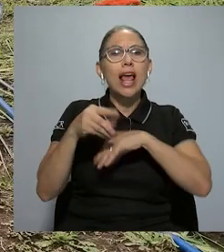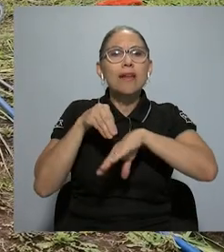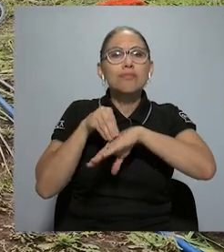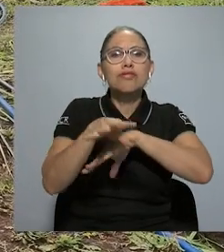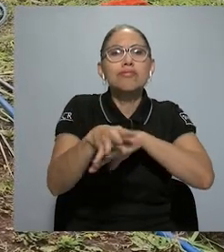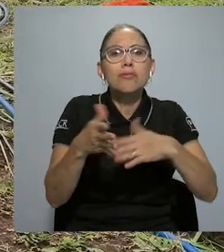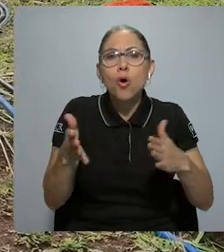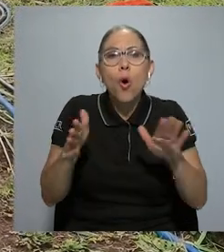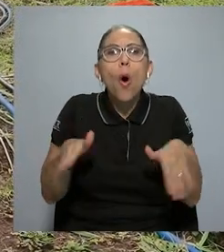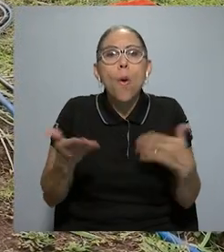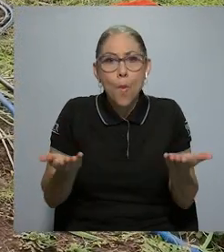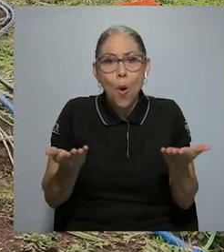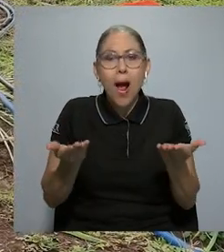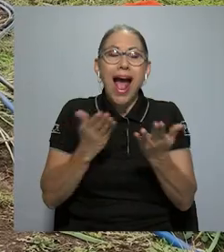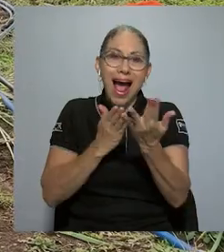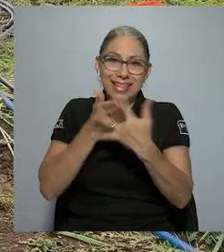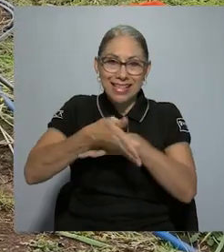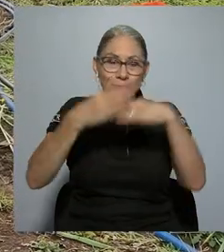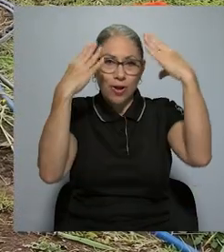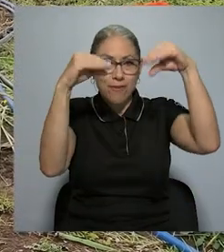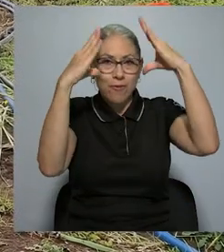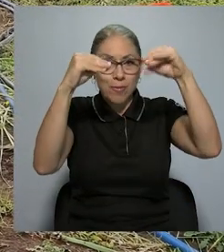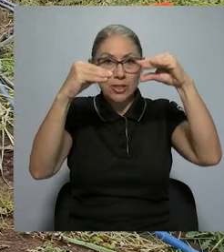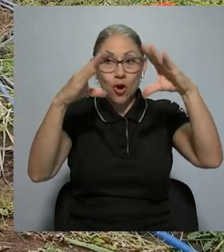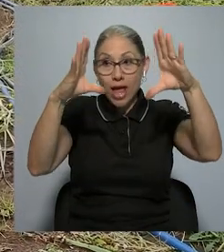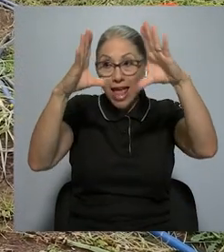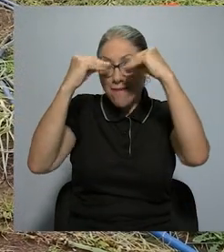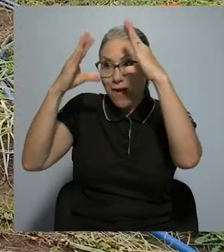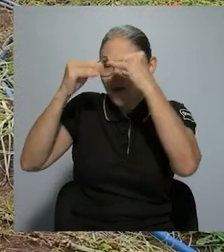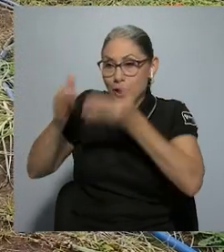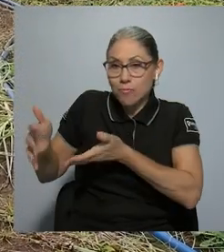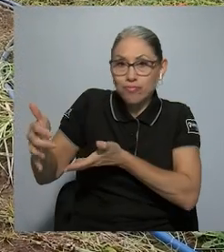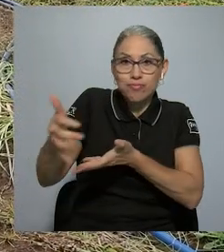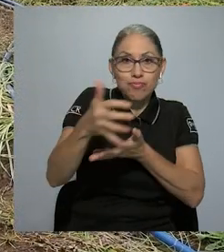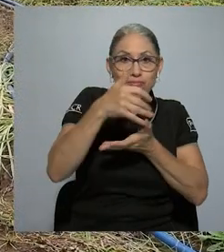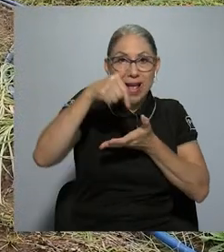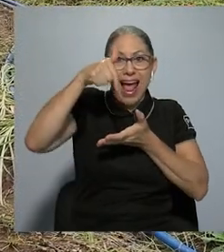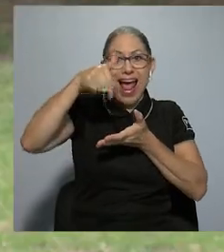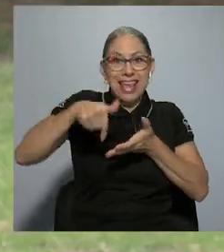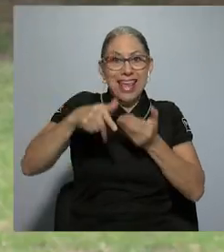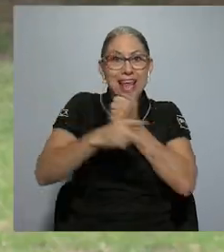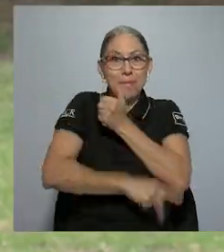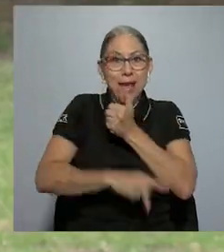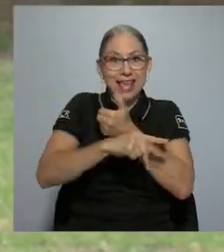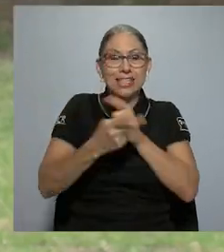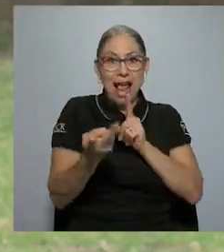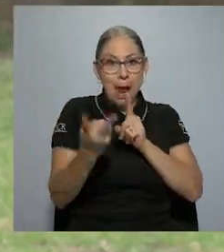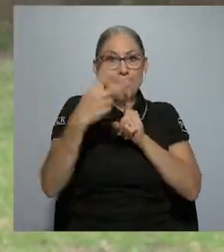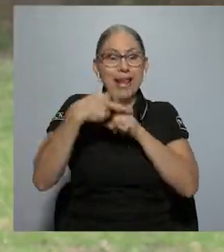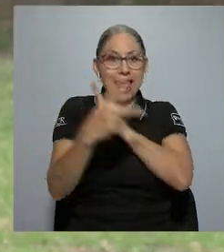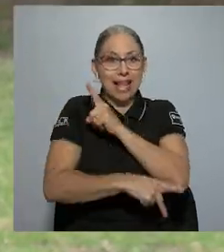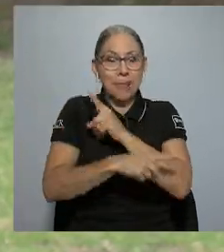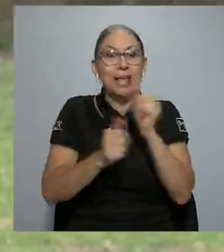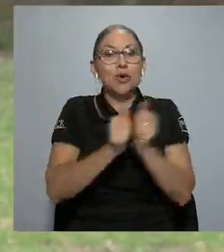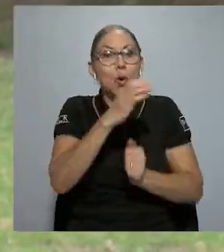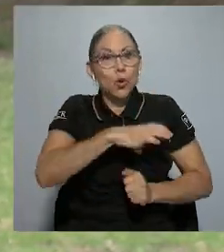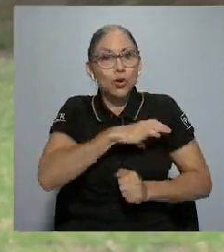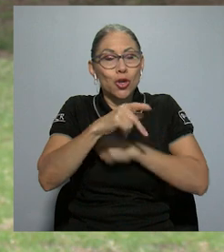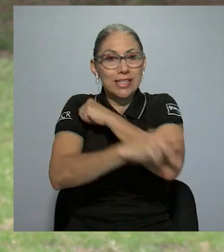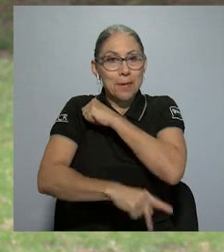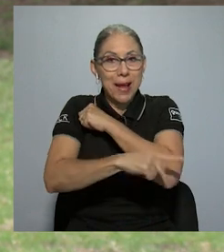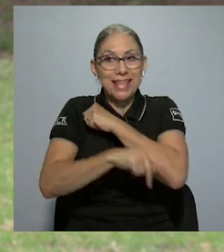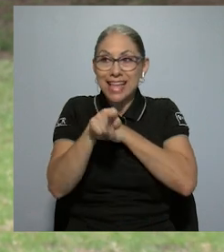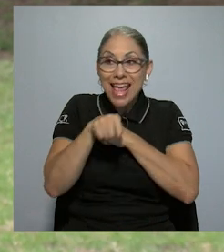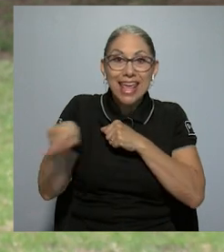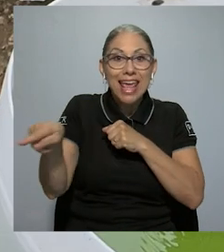es acceso a la información, información generada en el país con condiciones propias del país que le permite al pequeño productor tener información